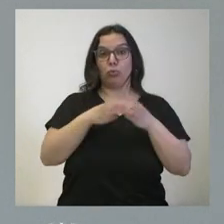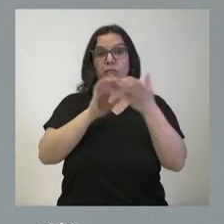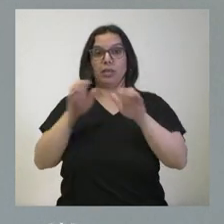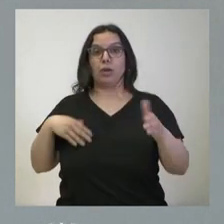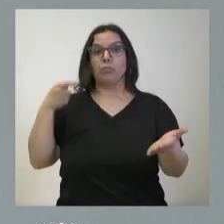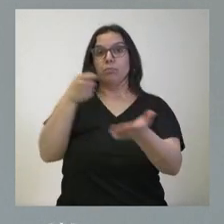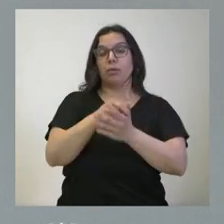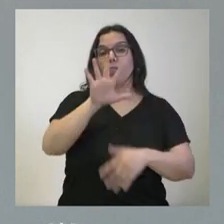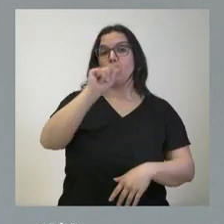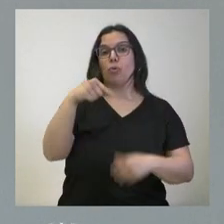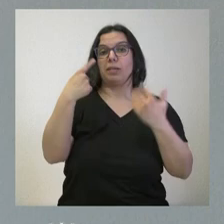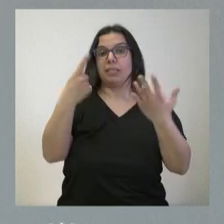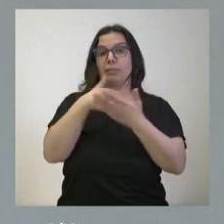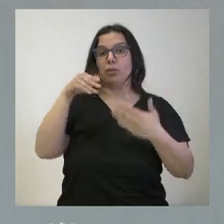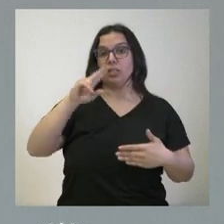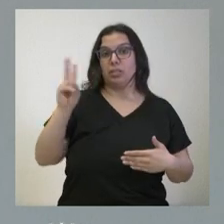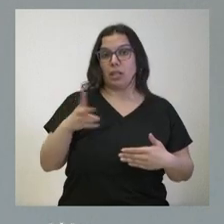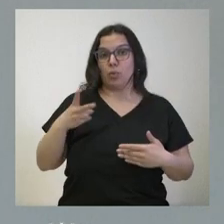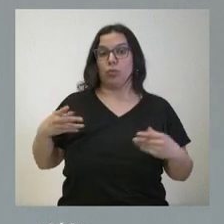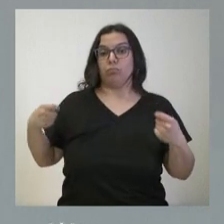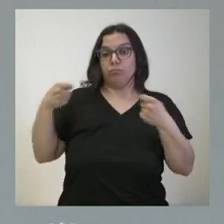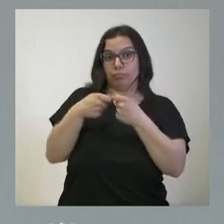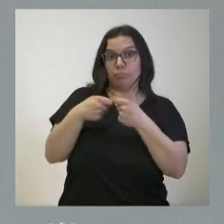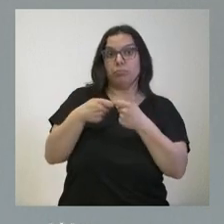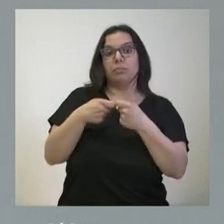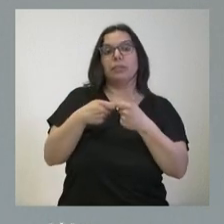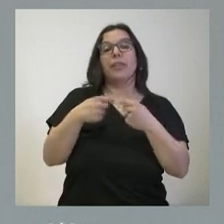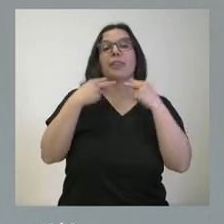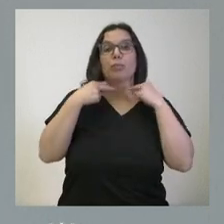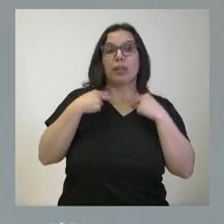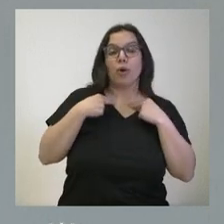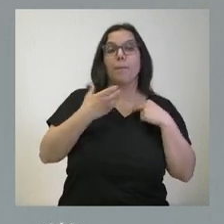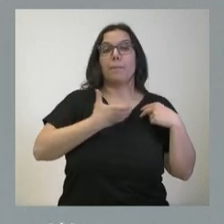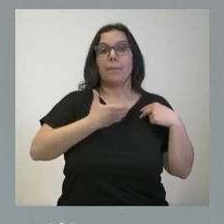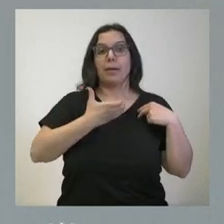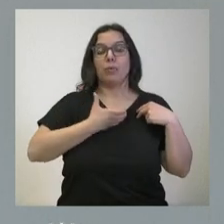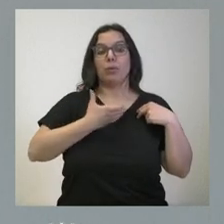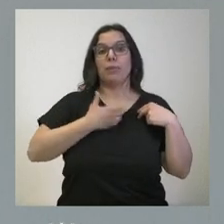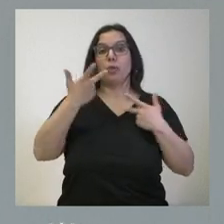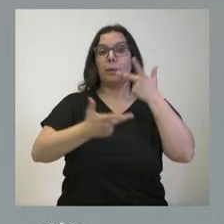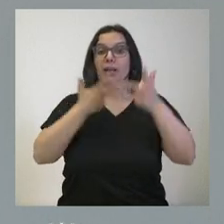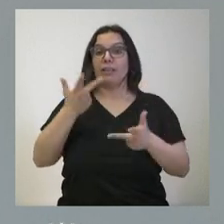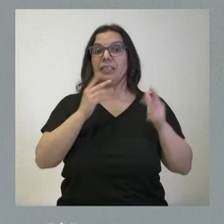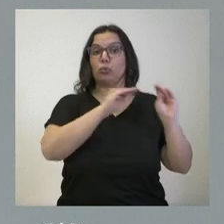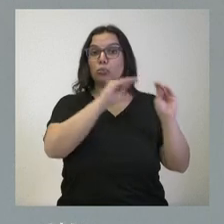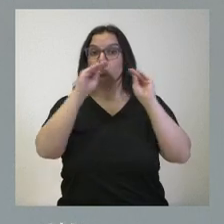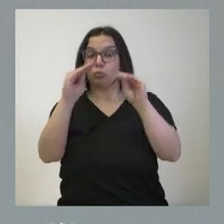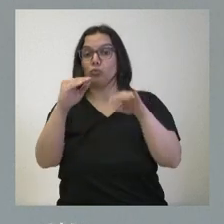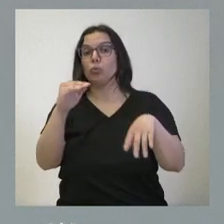,6 millones de euros, y la Diputación y el Ayuntamiento de Benavente pondrán cada uno de ellos 3